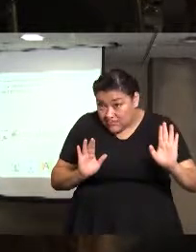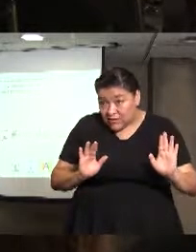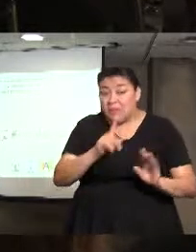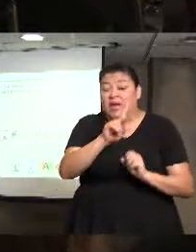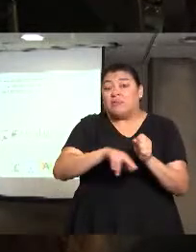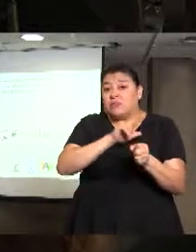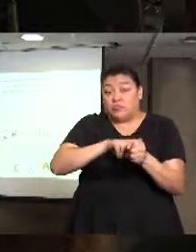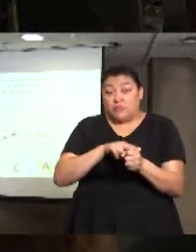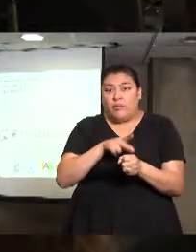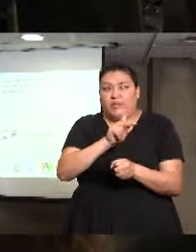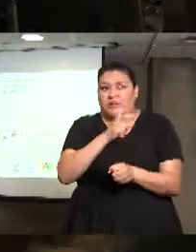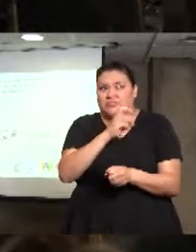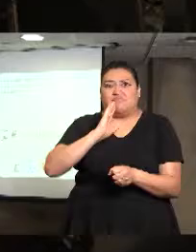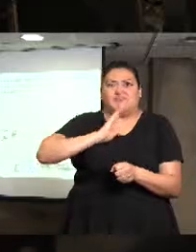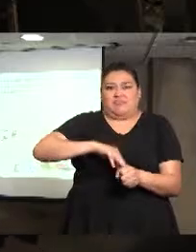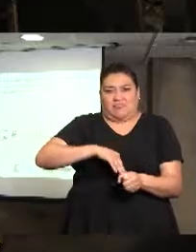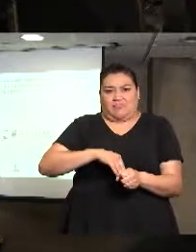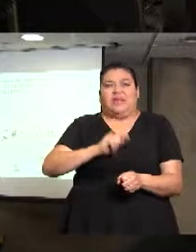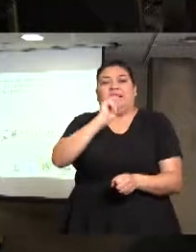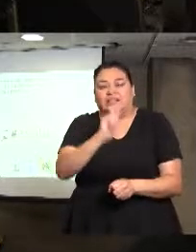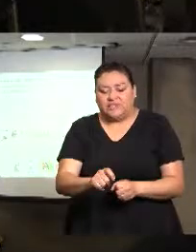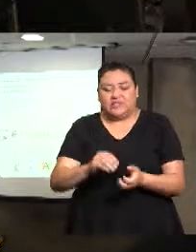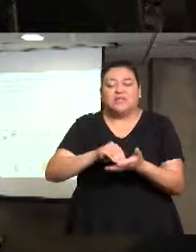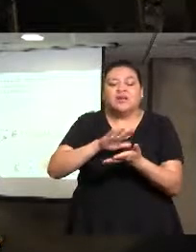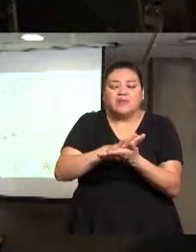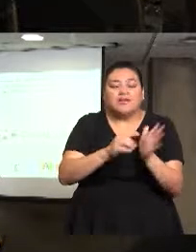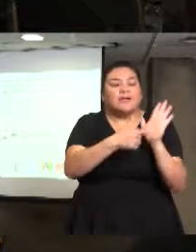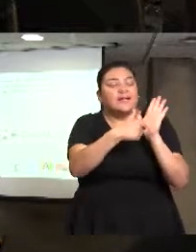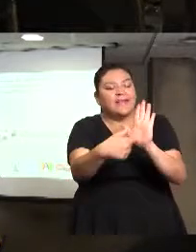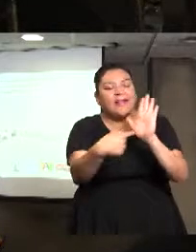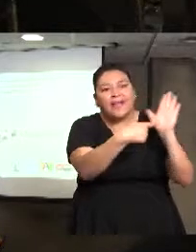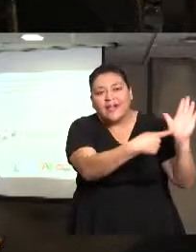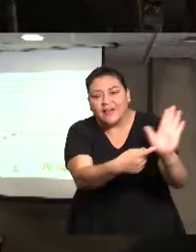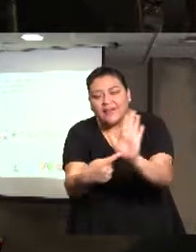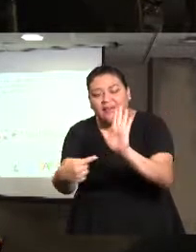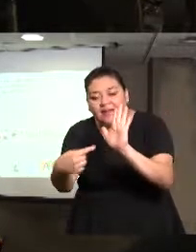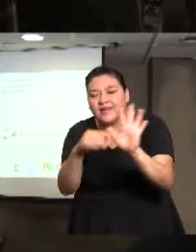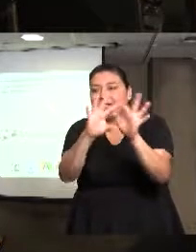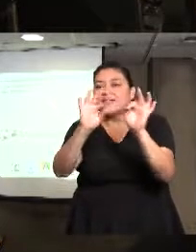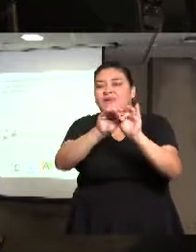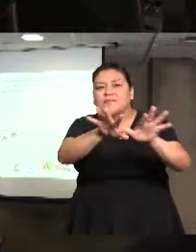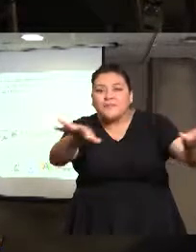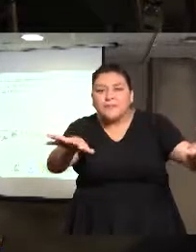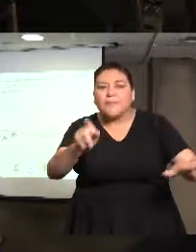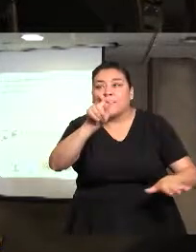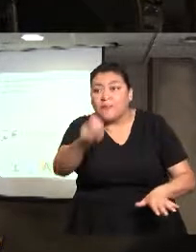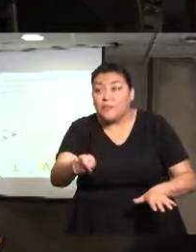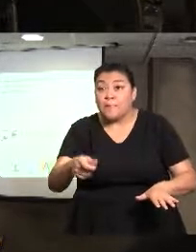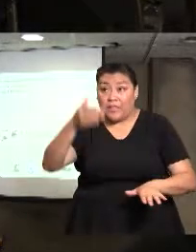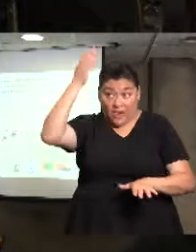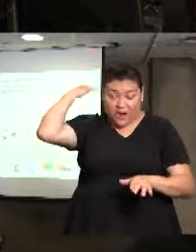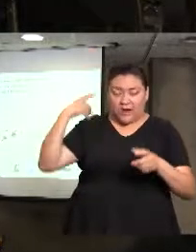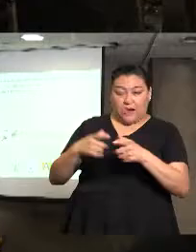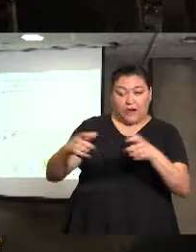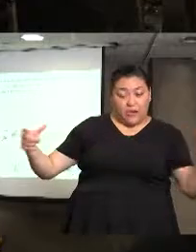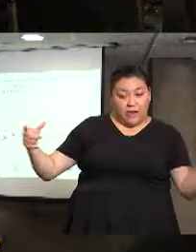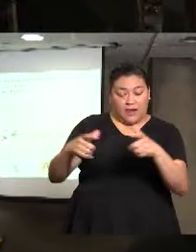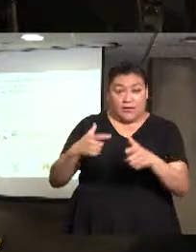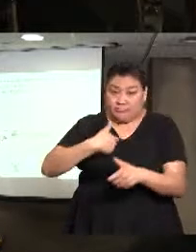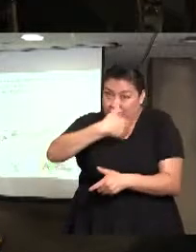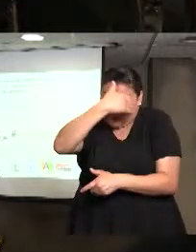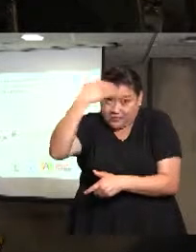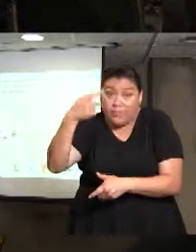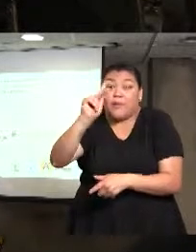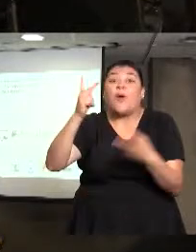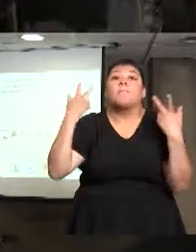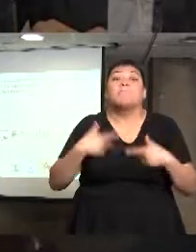personas, entonces lo que estamos observando es que no es que si haya aumentado o no, lo que sí es que sabemos es que hay muchos más ojos vigilantes en torno a